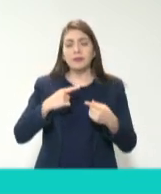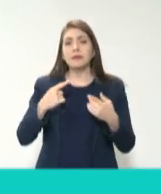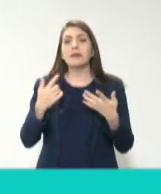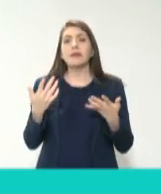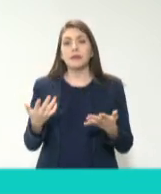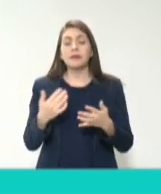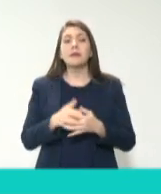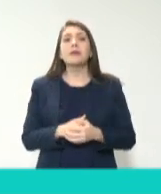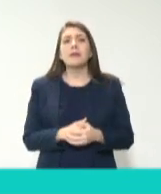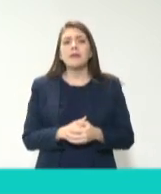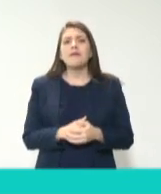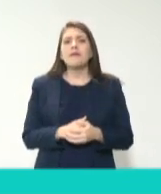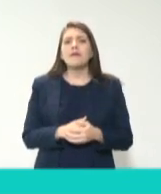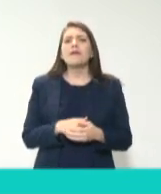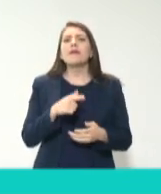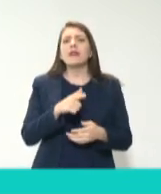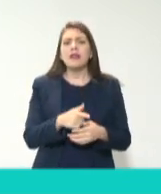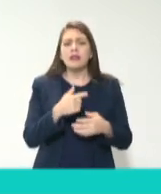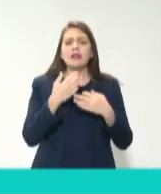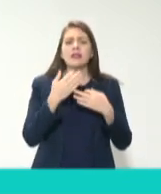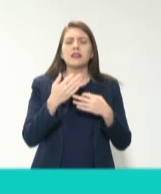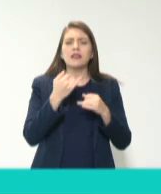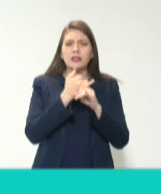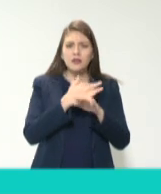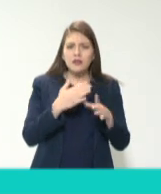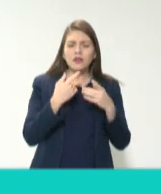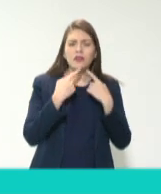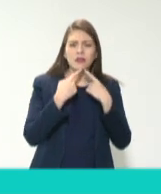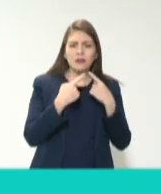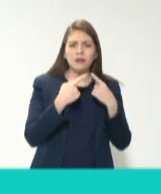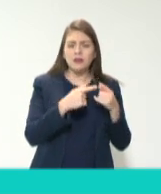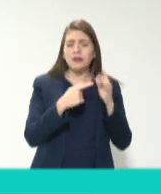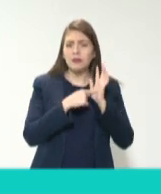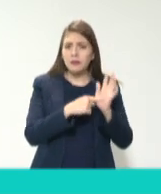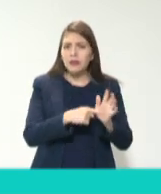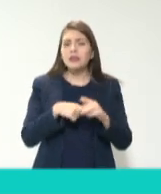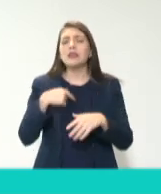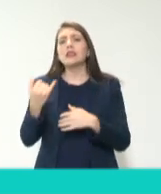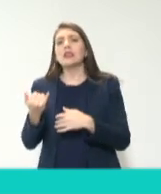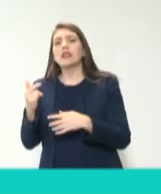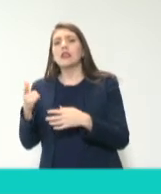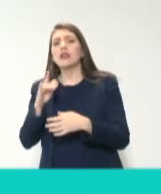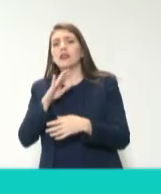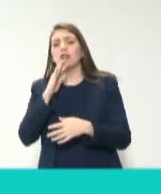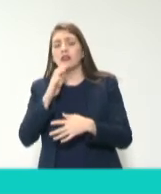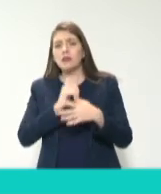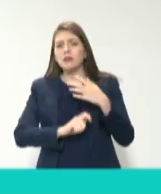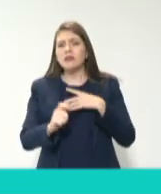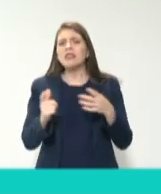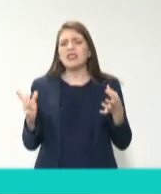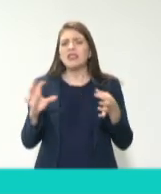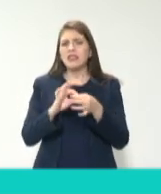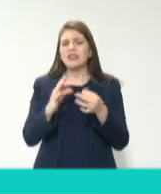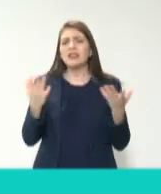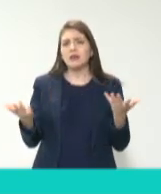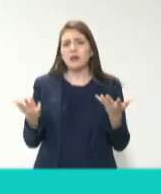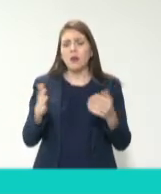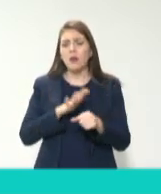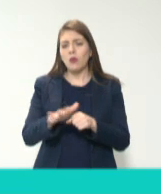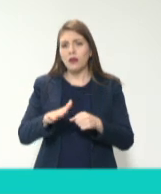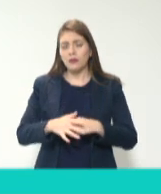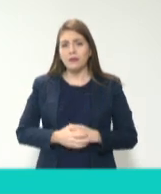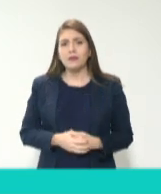¿qué tiene que ver la transparencia, la rendición de cuentas y la corrupción? Yo siempre lo he visto como que la transparencia es un derecho